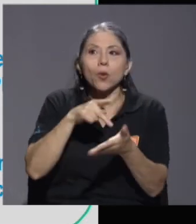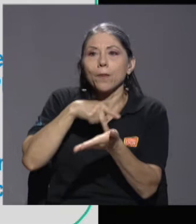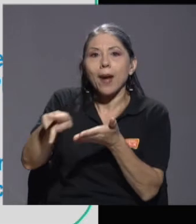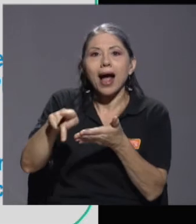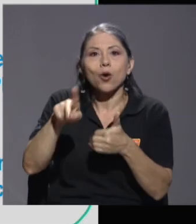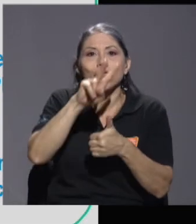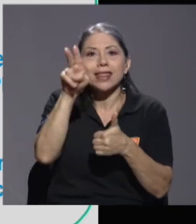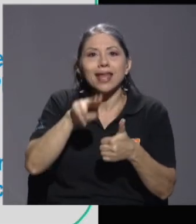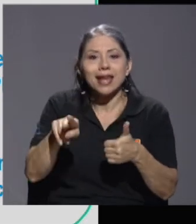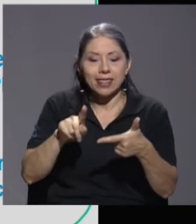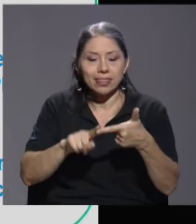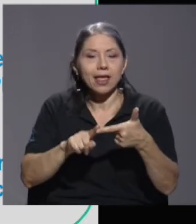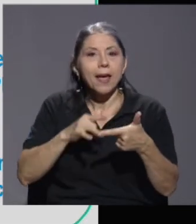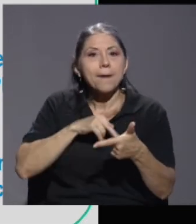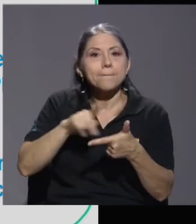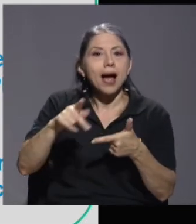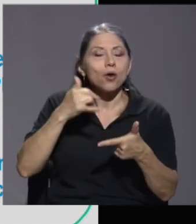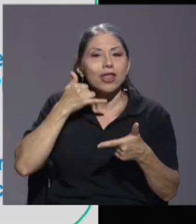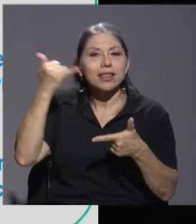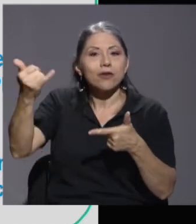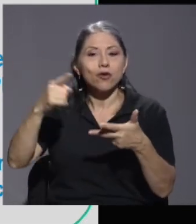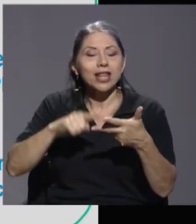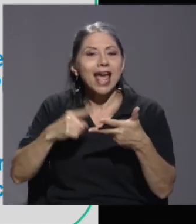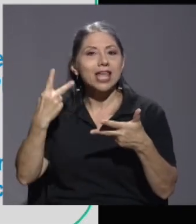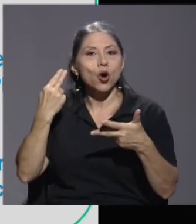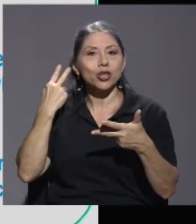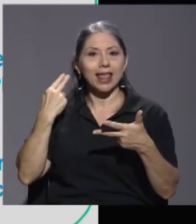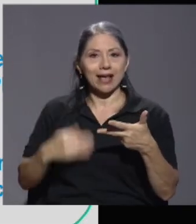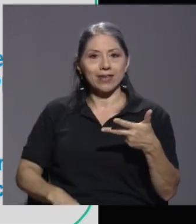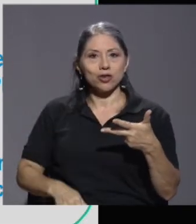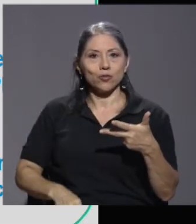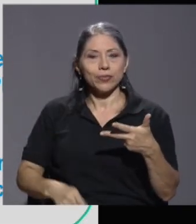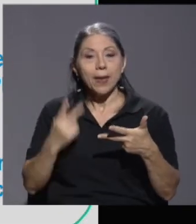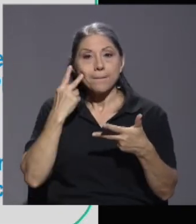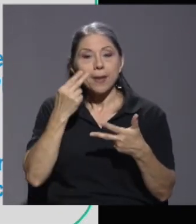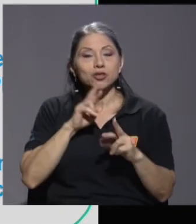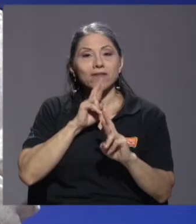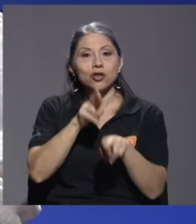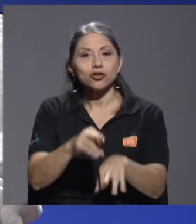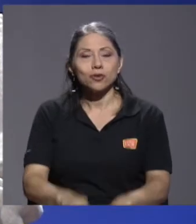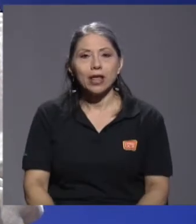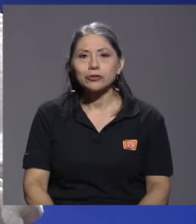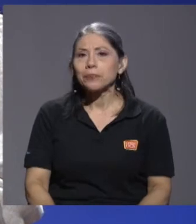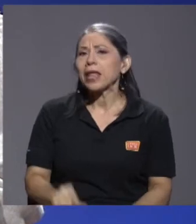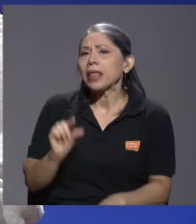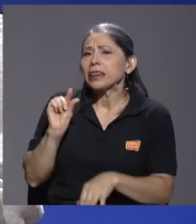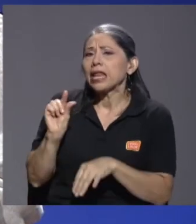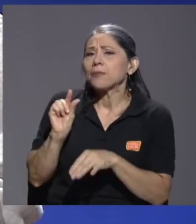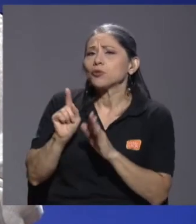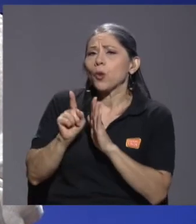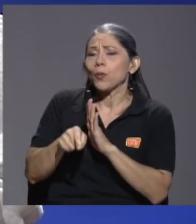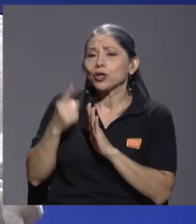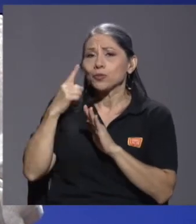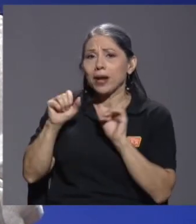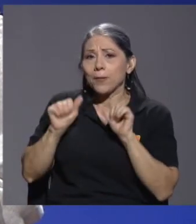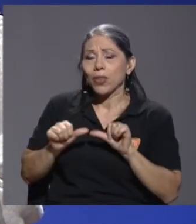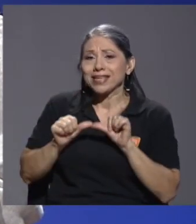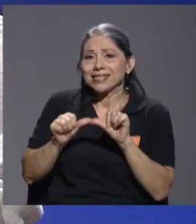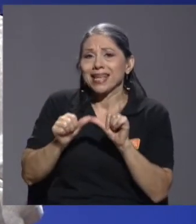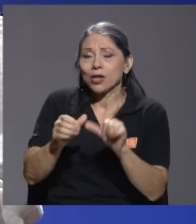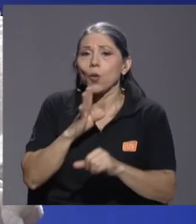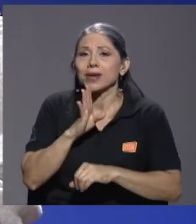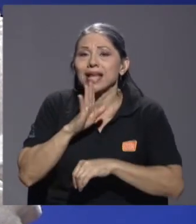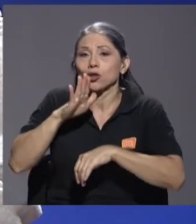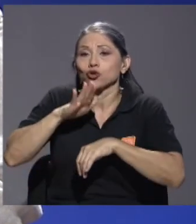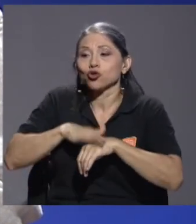telefonía y la parte del corte de cabello. Vamos a ver los resultados en términos de datos. muy pocos minutos adicionales para poder seguir conversando sobre